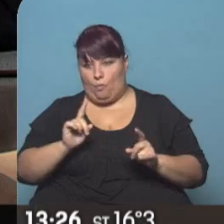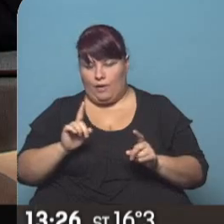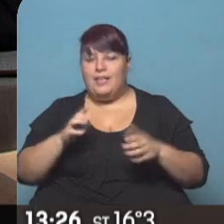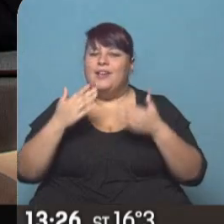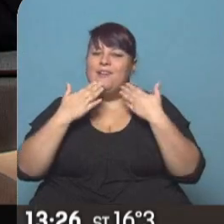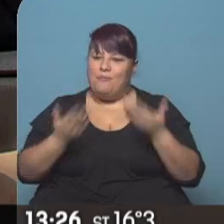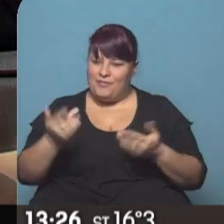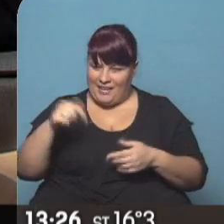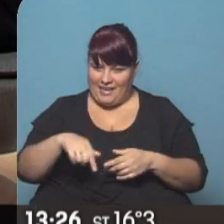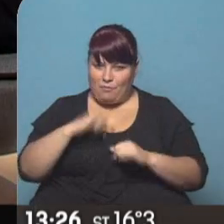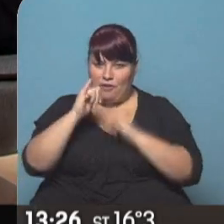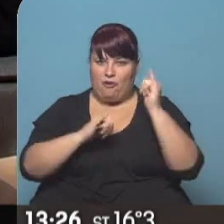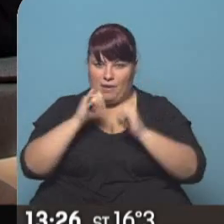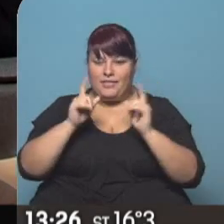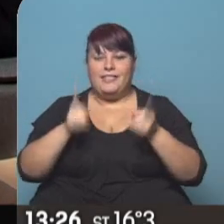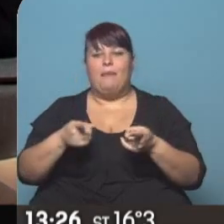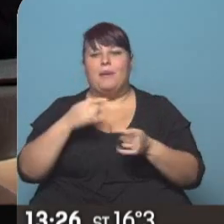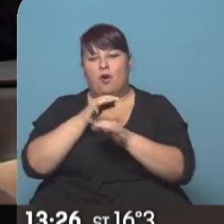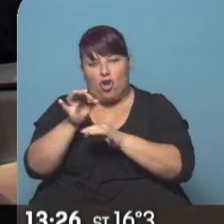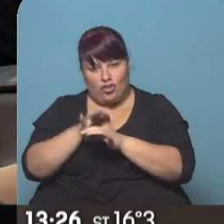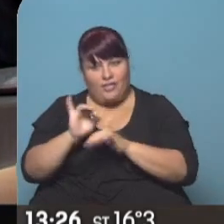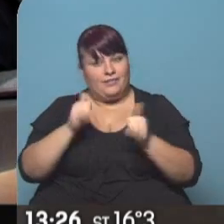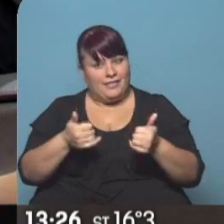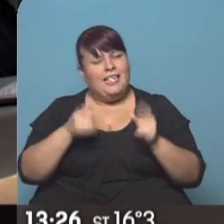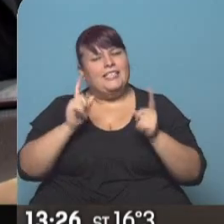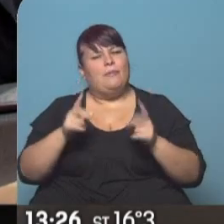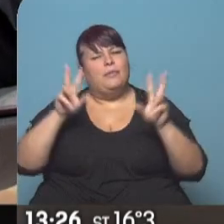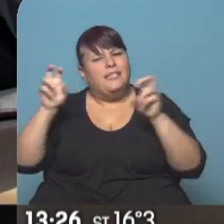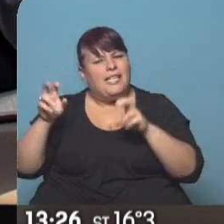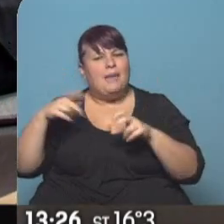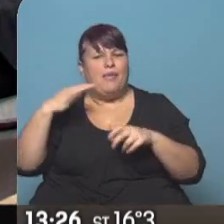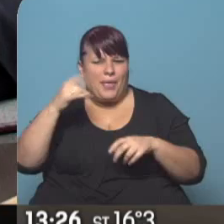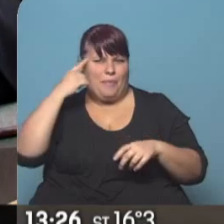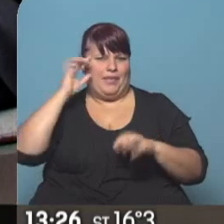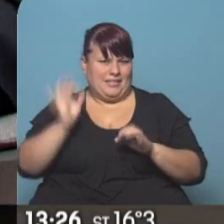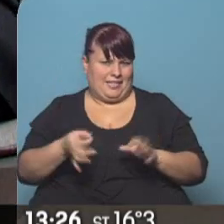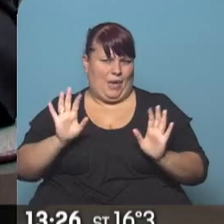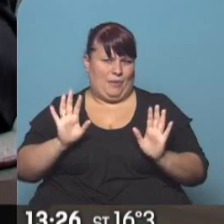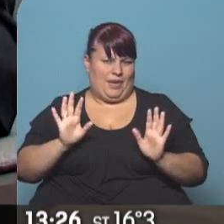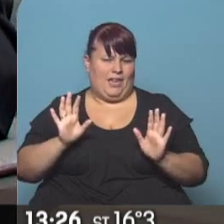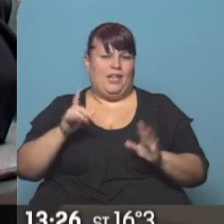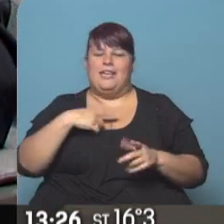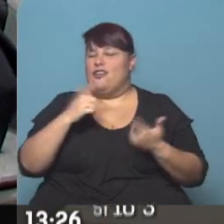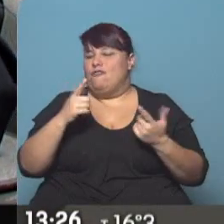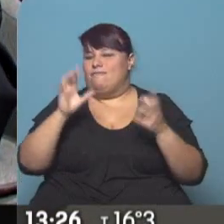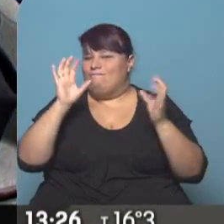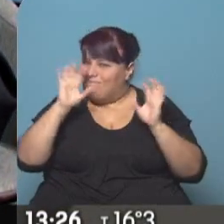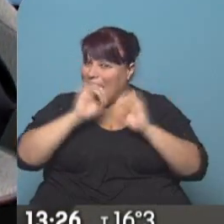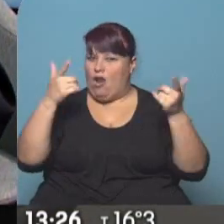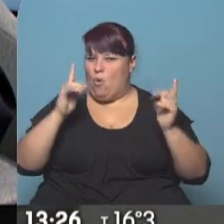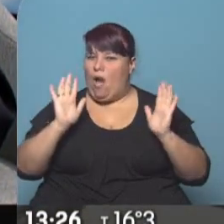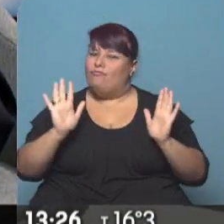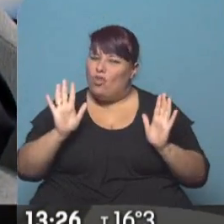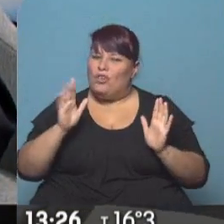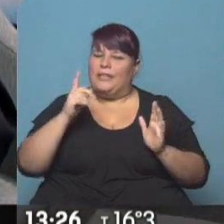Fernando, muchísimas gracias por toda la información y también por las sugerencias. Claro que sí. Aparte, son todos temas que uno tendría que tenerlos más claros. No los tiene tan claros y muchas